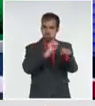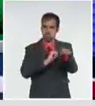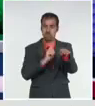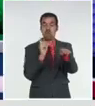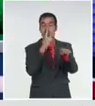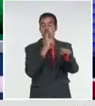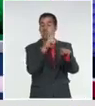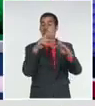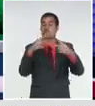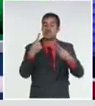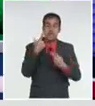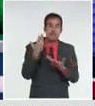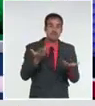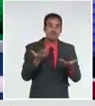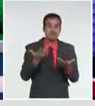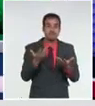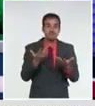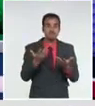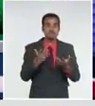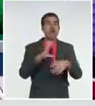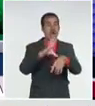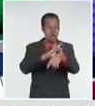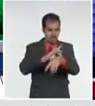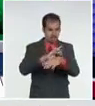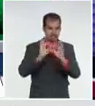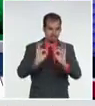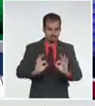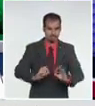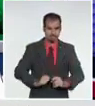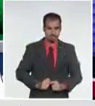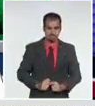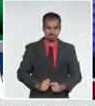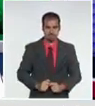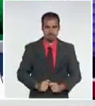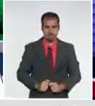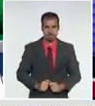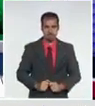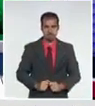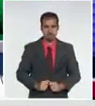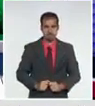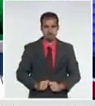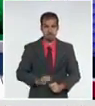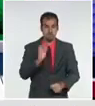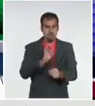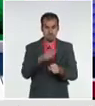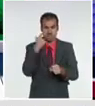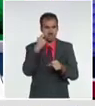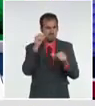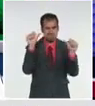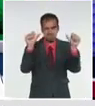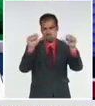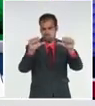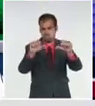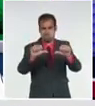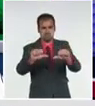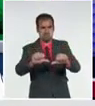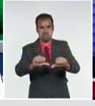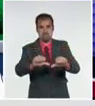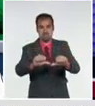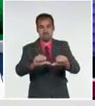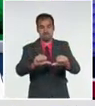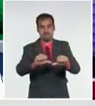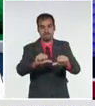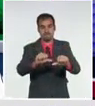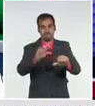y dada las complicaciones que presentó, realmente el ingreso fue